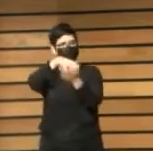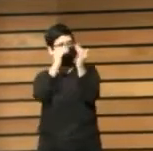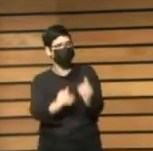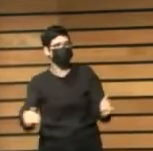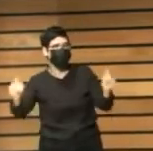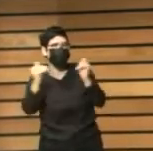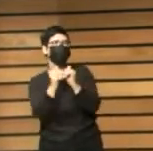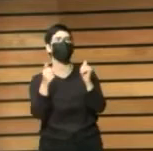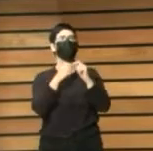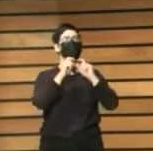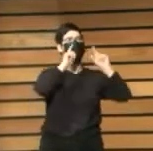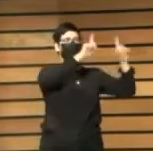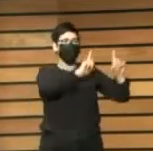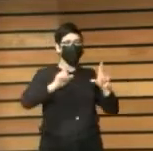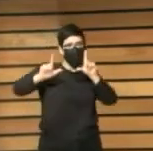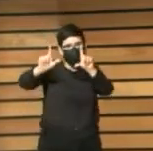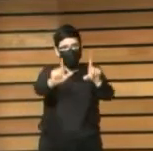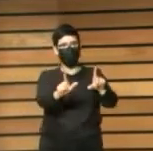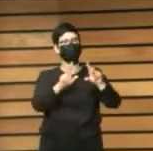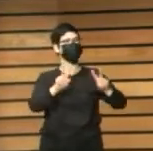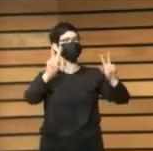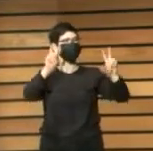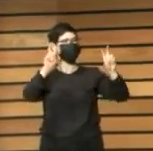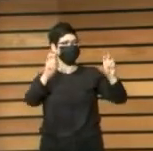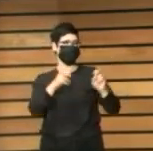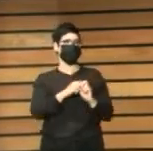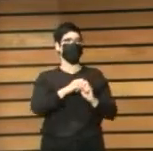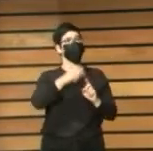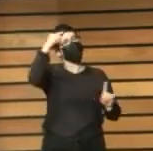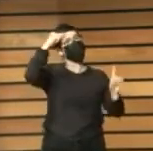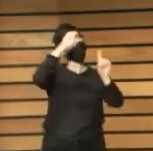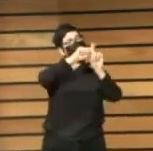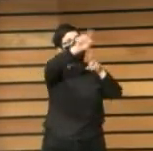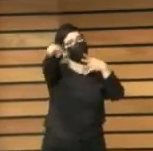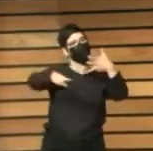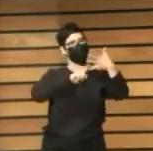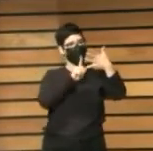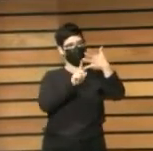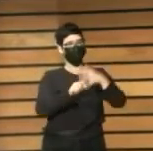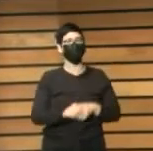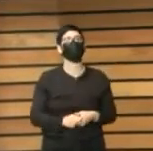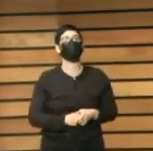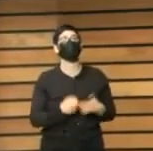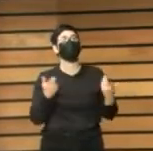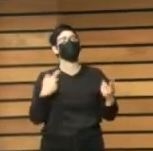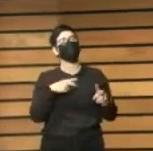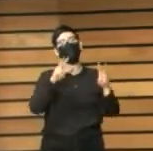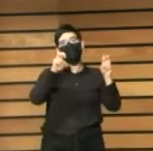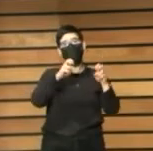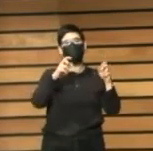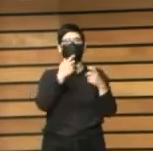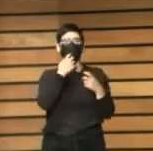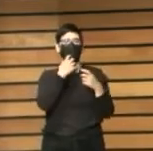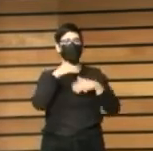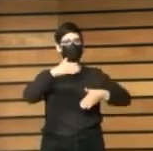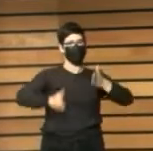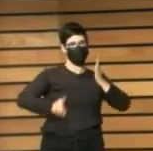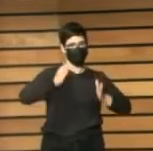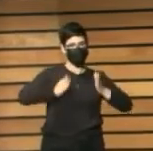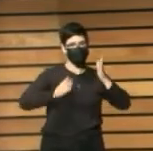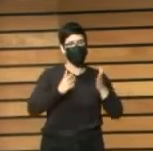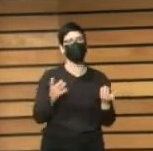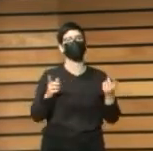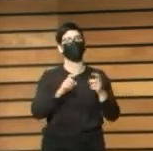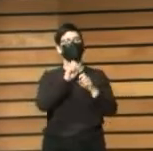en relación con el objetivo 5 tenemos el fomento de la innovación mediante un club de robótica y los talleres de impresión 3D cursos de internet y